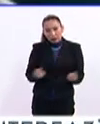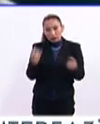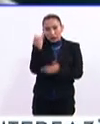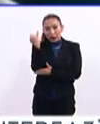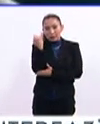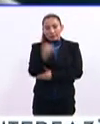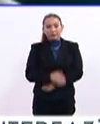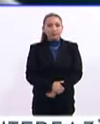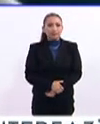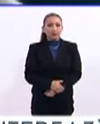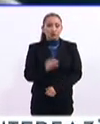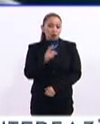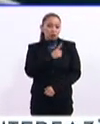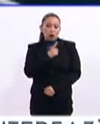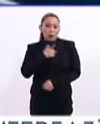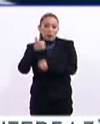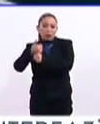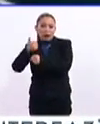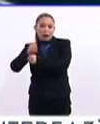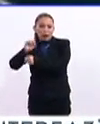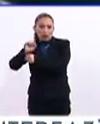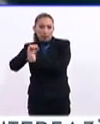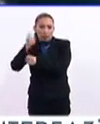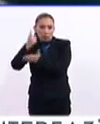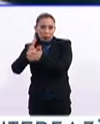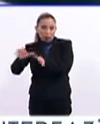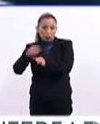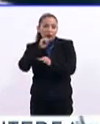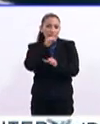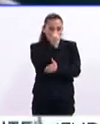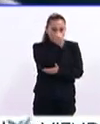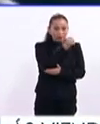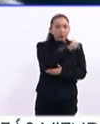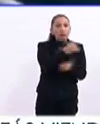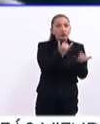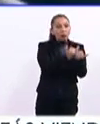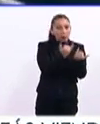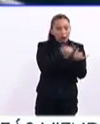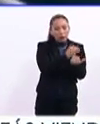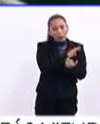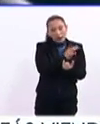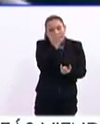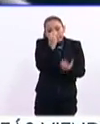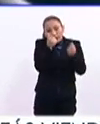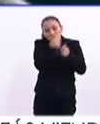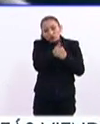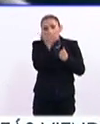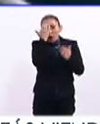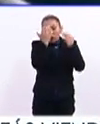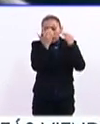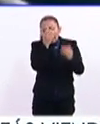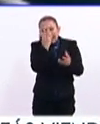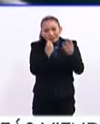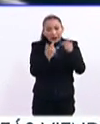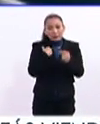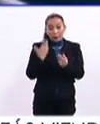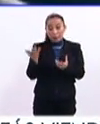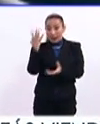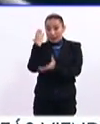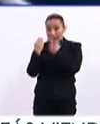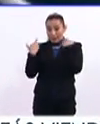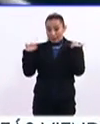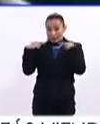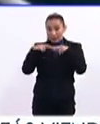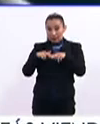preescolar. No solo los niños de primaria y de secundaria lo hacen, sino los preescolares pueden construir su propio conocimiento. La capacitación y